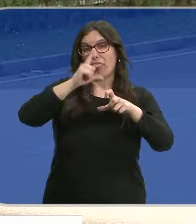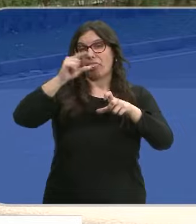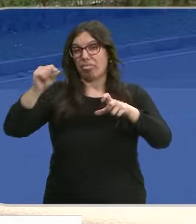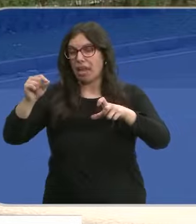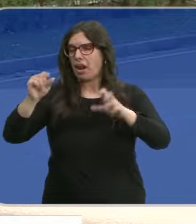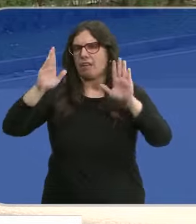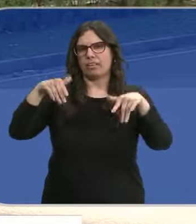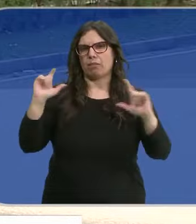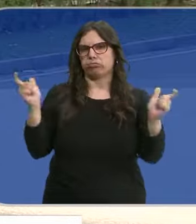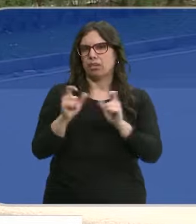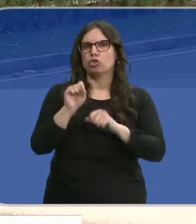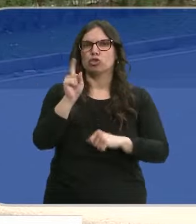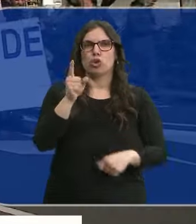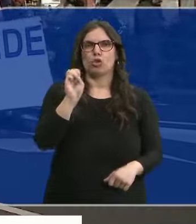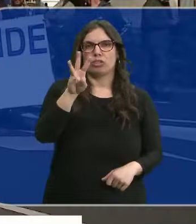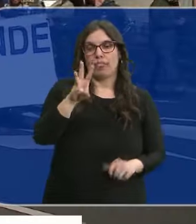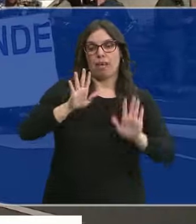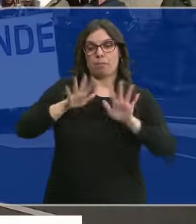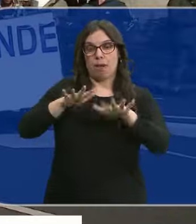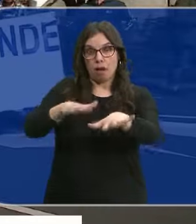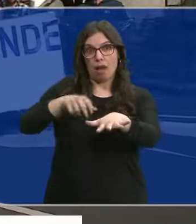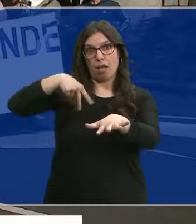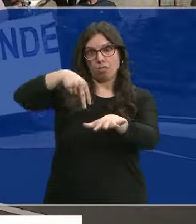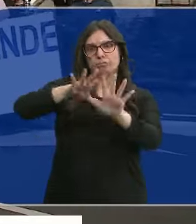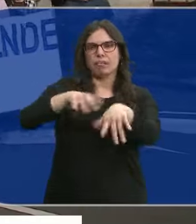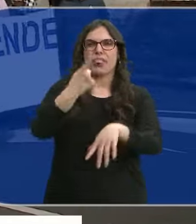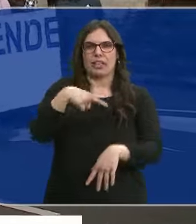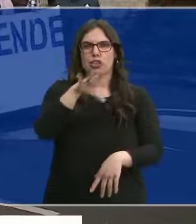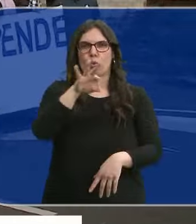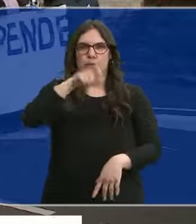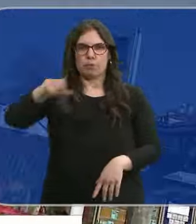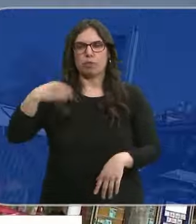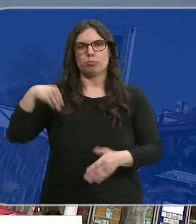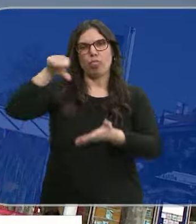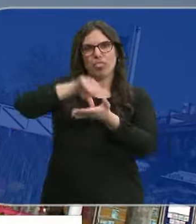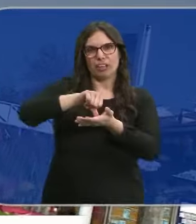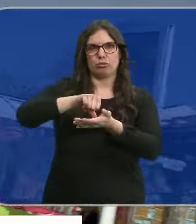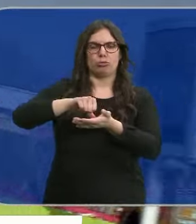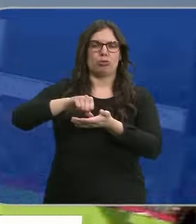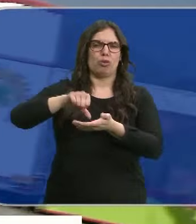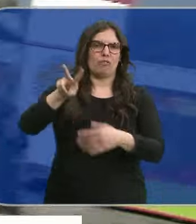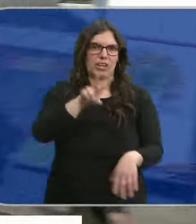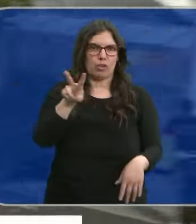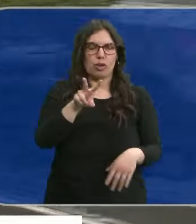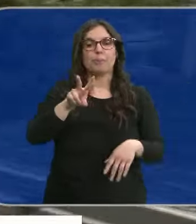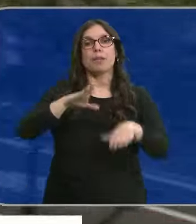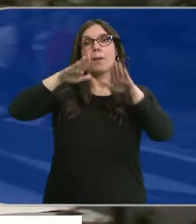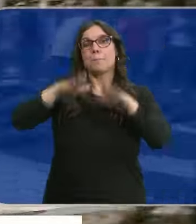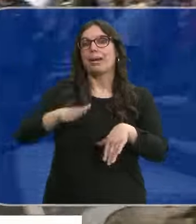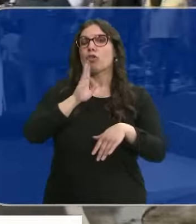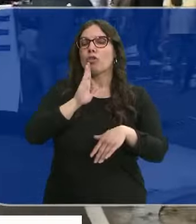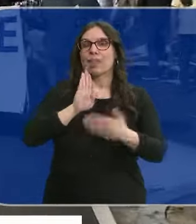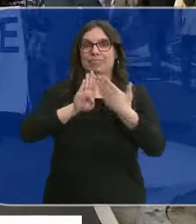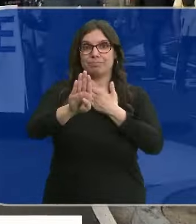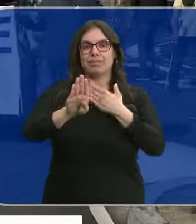unos 13, acompañados de 150 manifestantes a pie que han recorrido el centro de las calles de Valladolid. Han hecho parada en la sede de